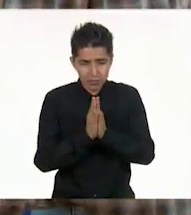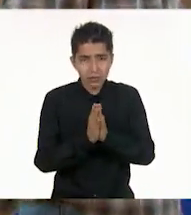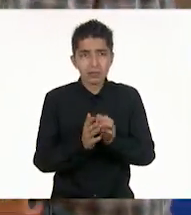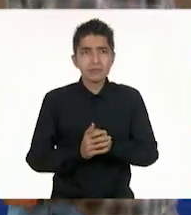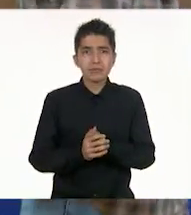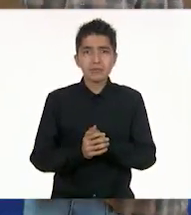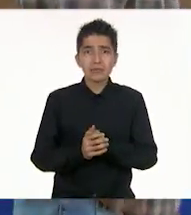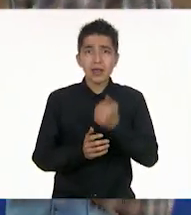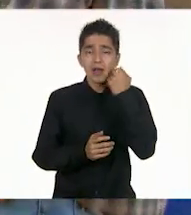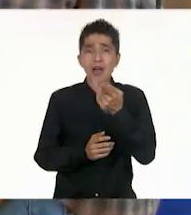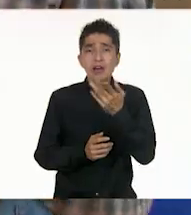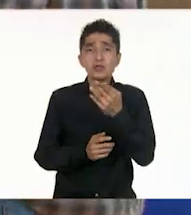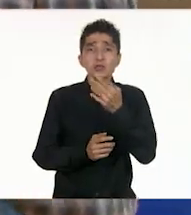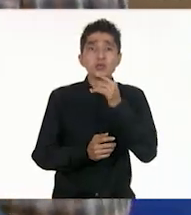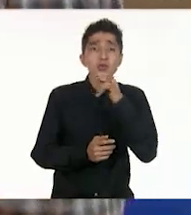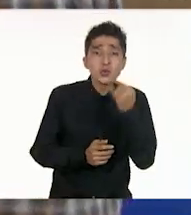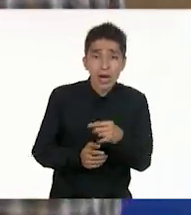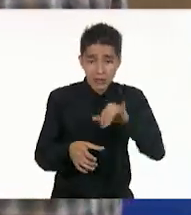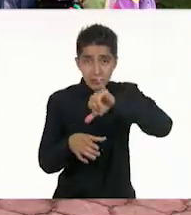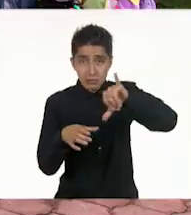¿Con chamoy? Bueno.